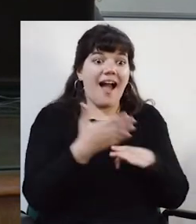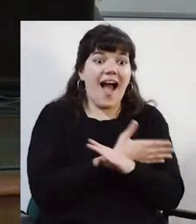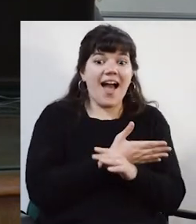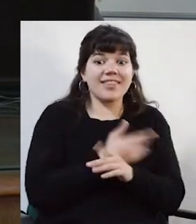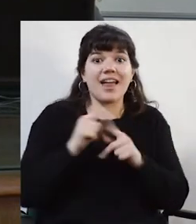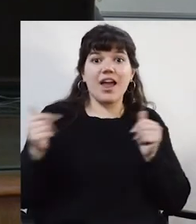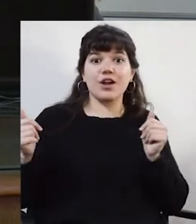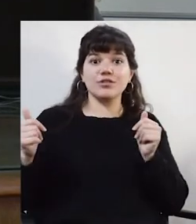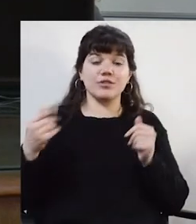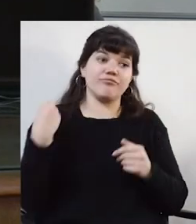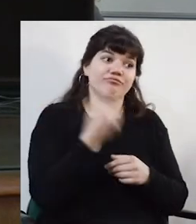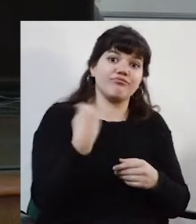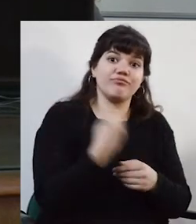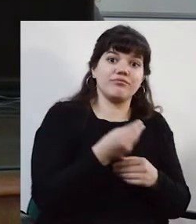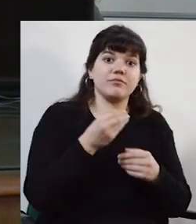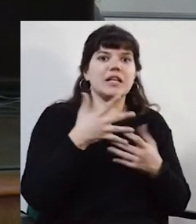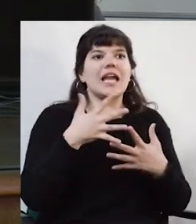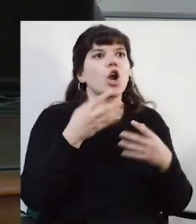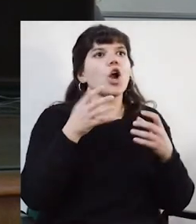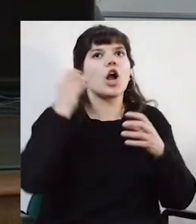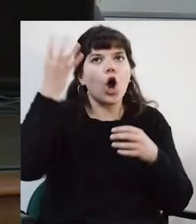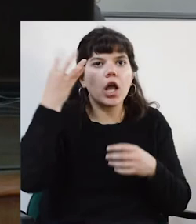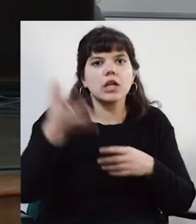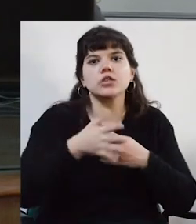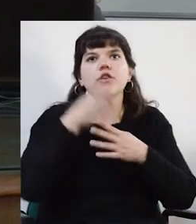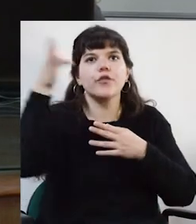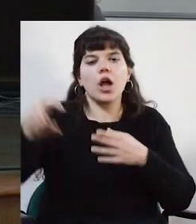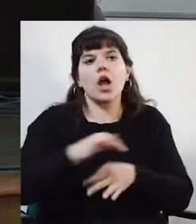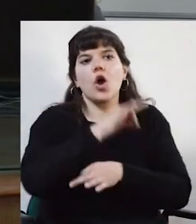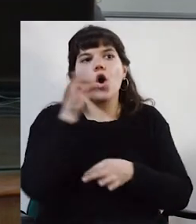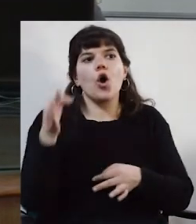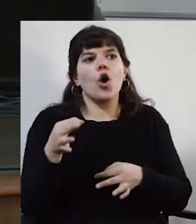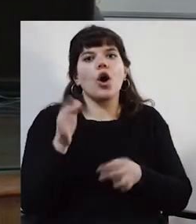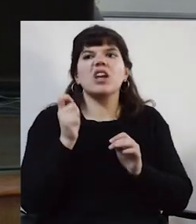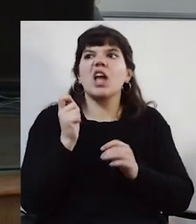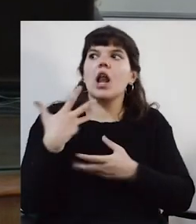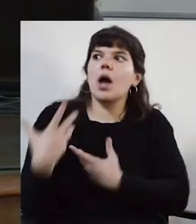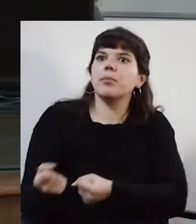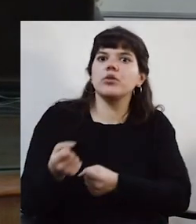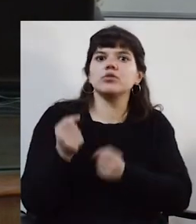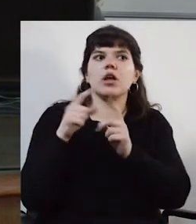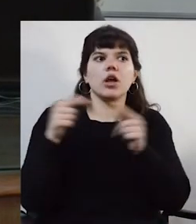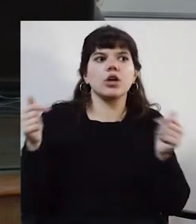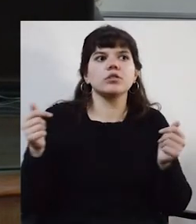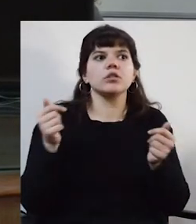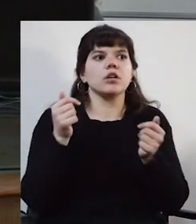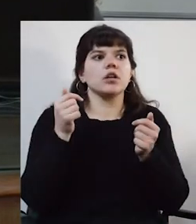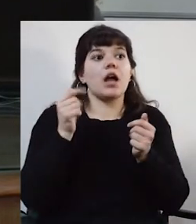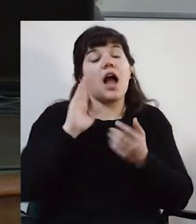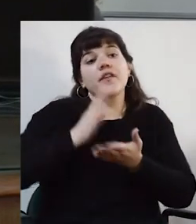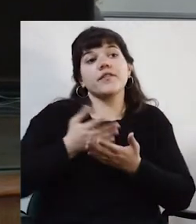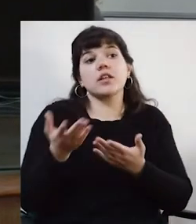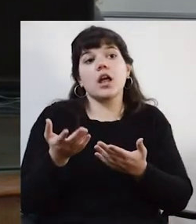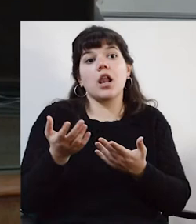O sea, porque la gente está poniendo ahí qué publicó, a qué congreso fue, con quién está supervisando un estudiante. Y entonces, en definitiva,